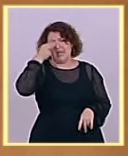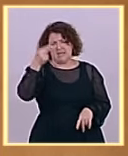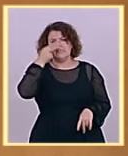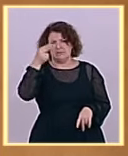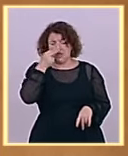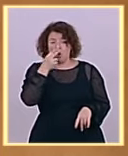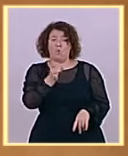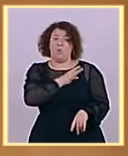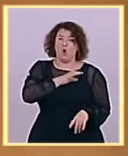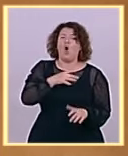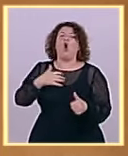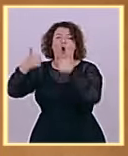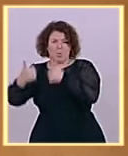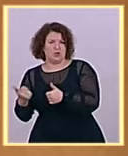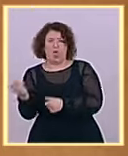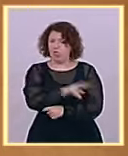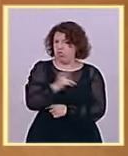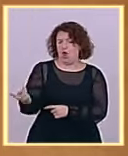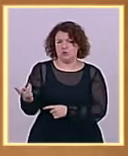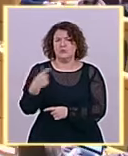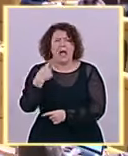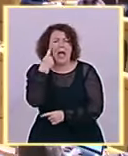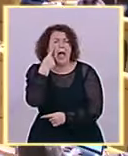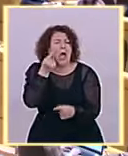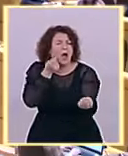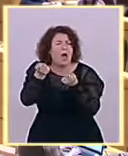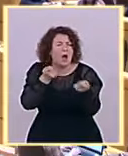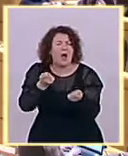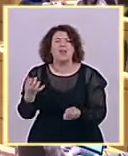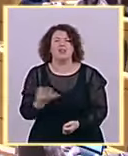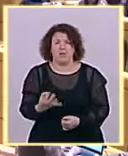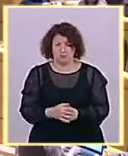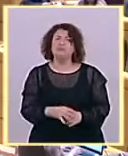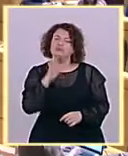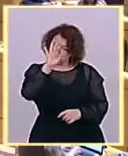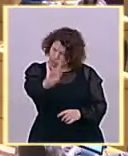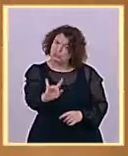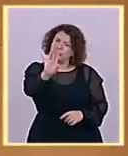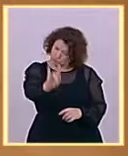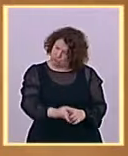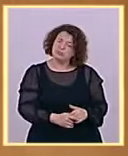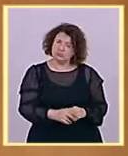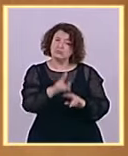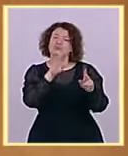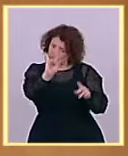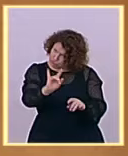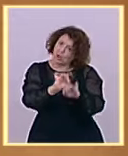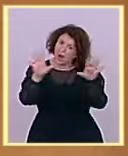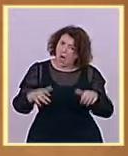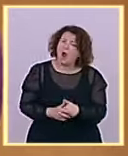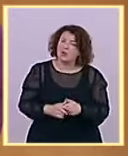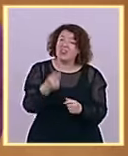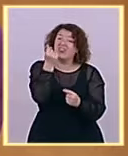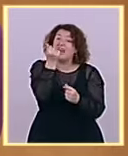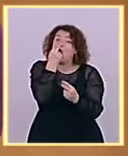Sí, sí, claro, claro. Que el dinero público que pagan los impuestos de los ciudadanos, y como